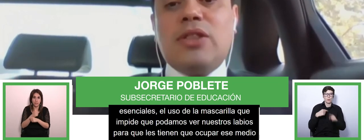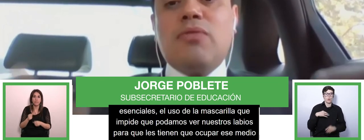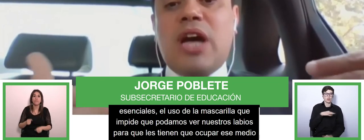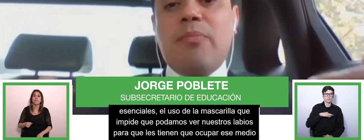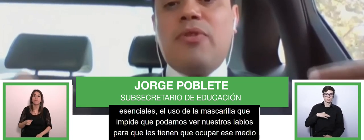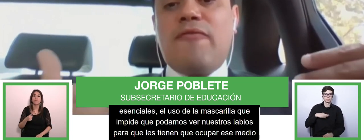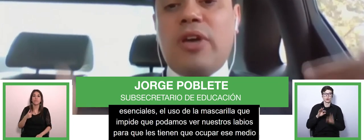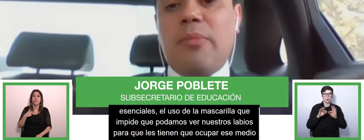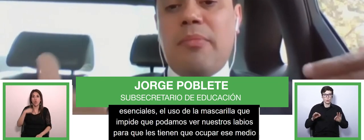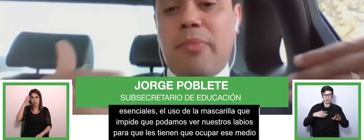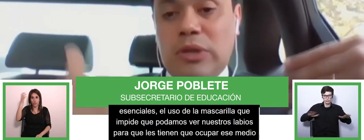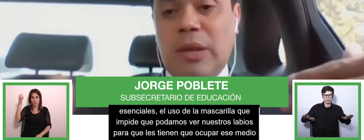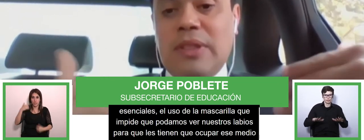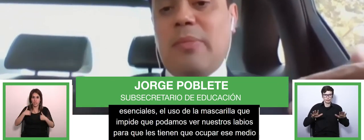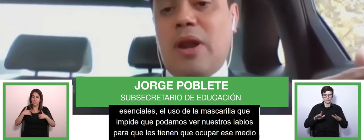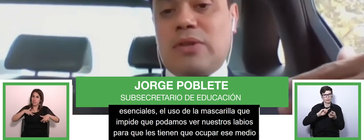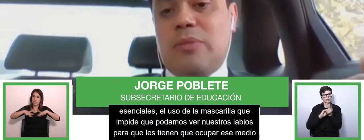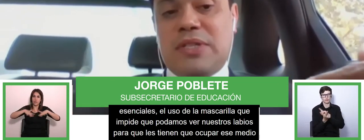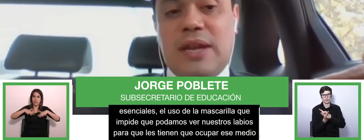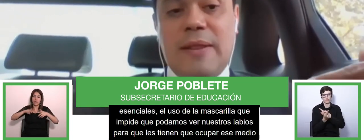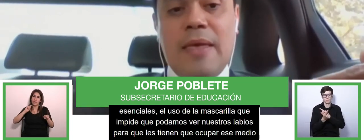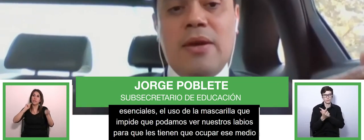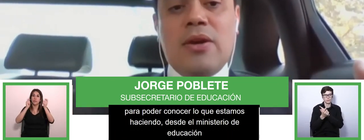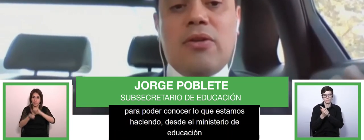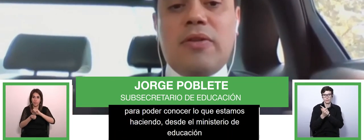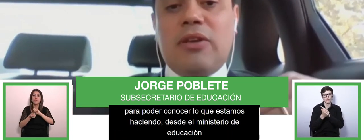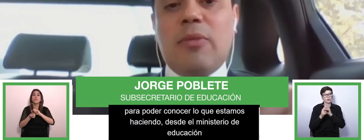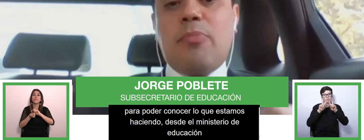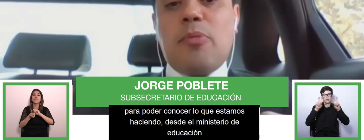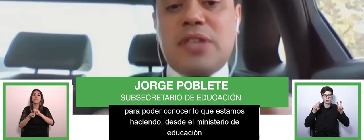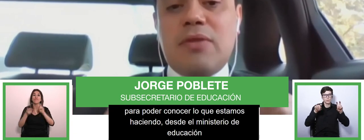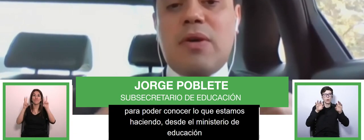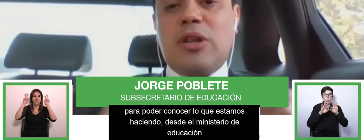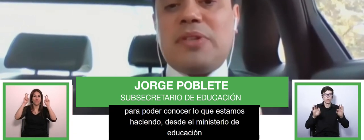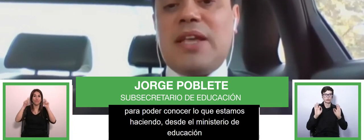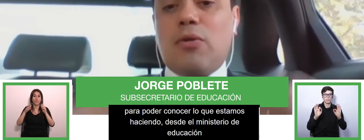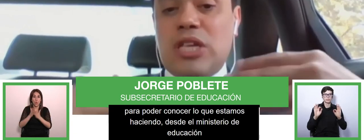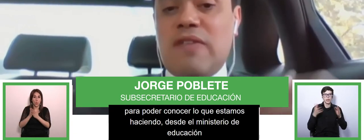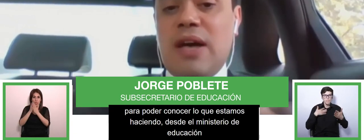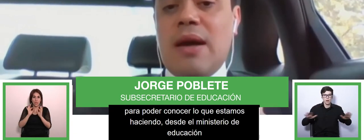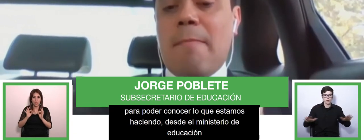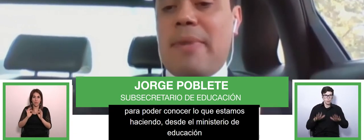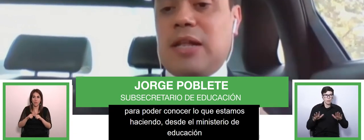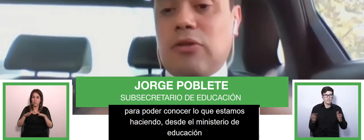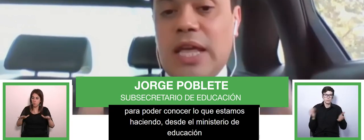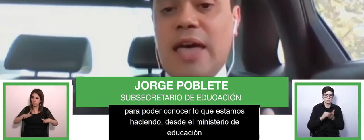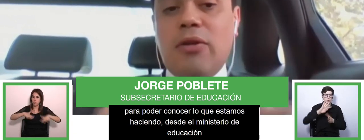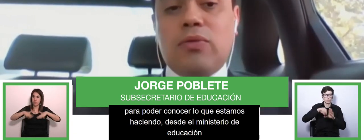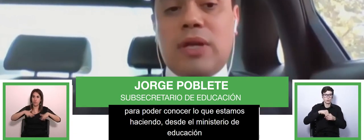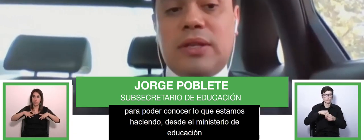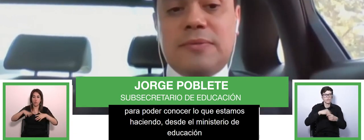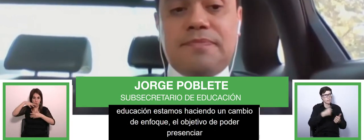impulsando un cambio de enfoque justamente para la educación especial con el objetivo de poder propiciar una educación especial inclusiva para la